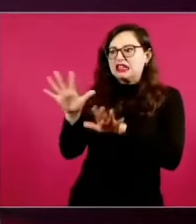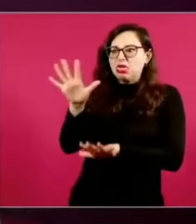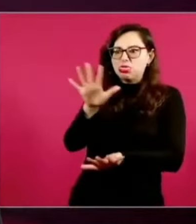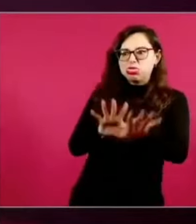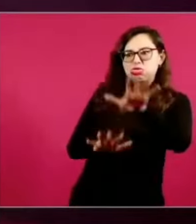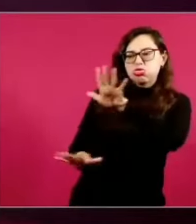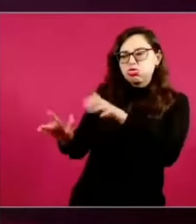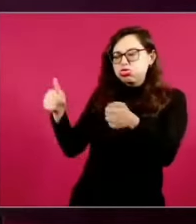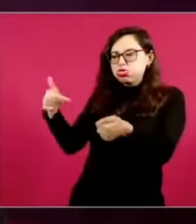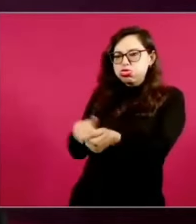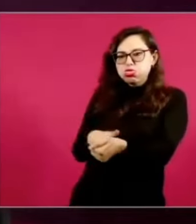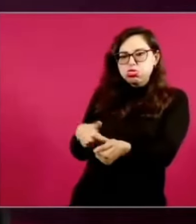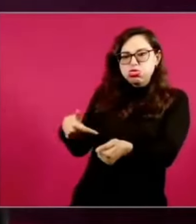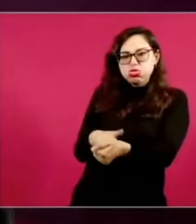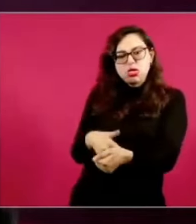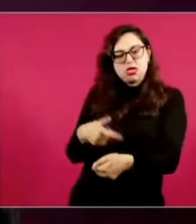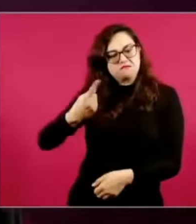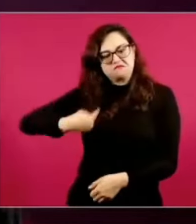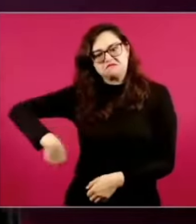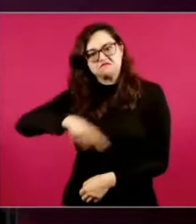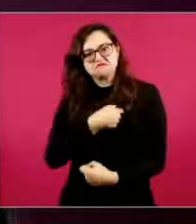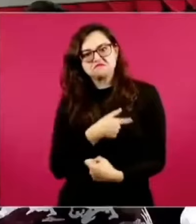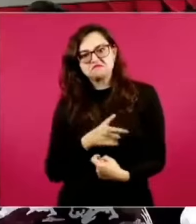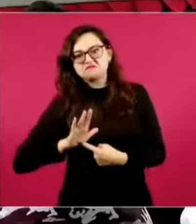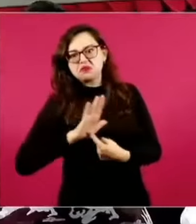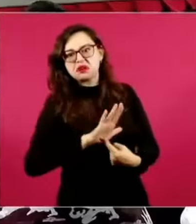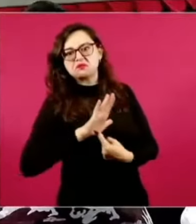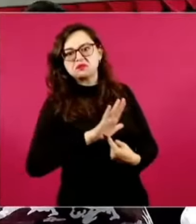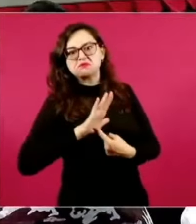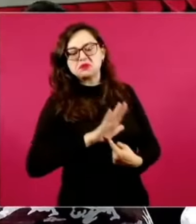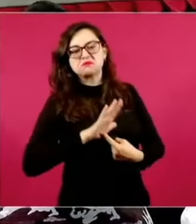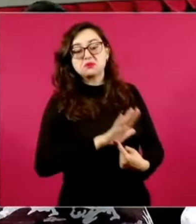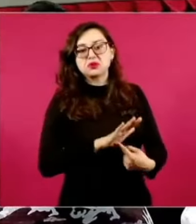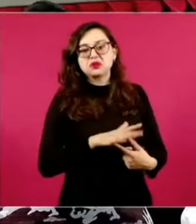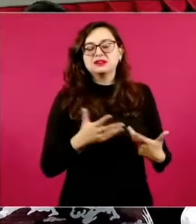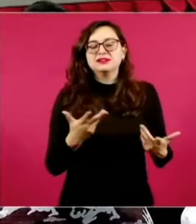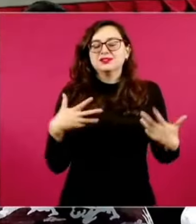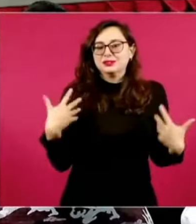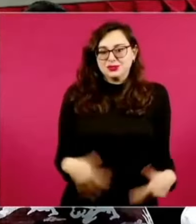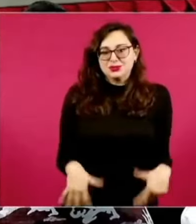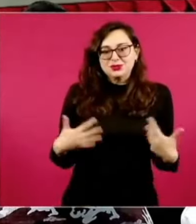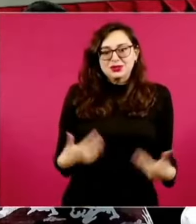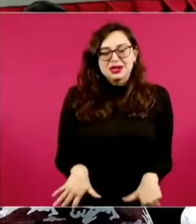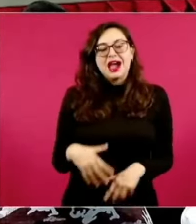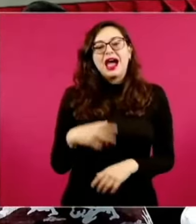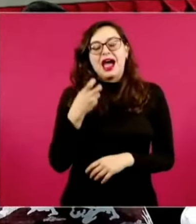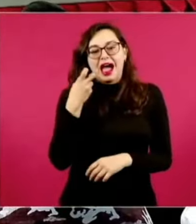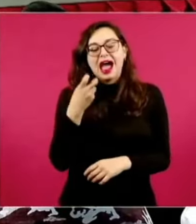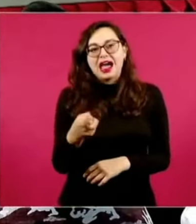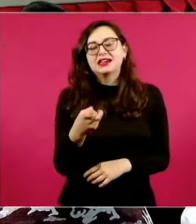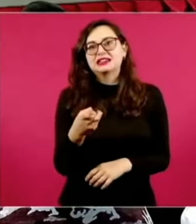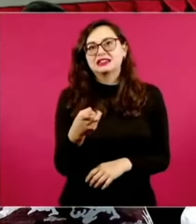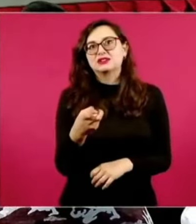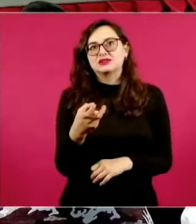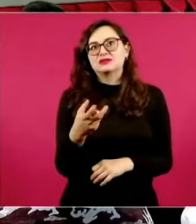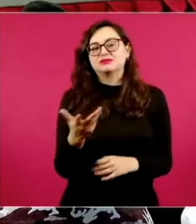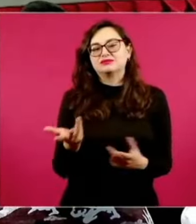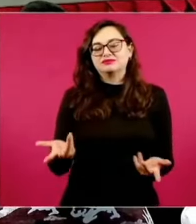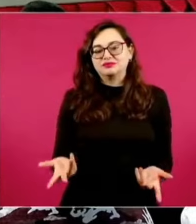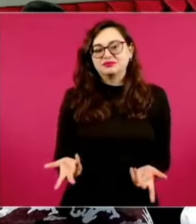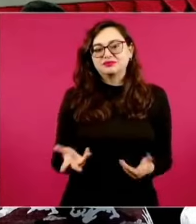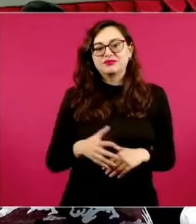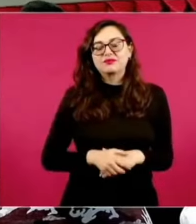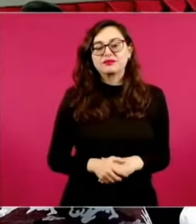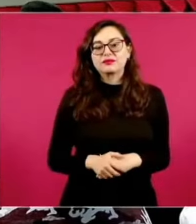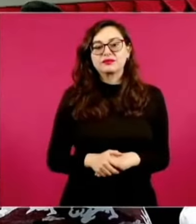algún tipo de interés. Y en ese marco, antes de avanzar en